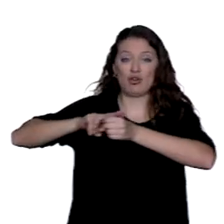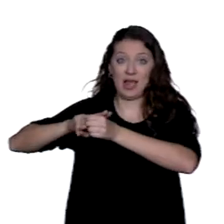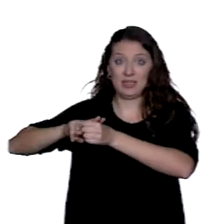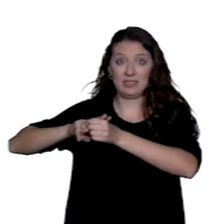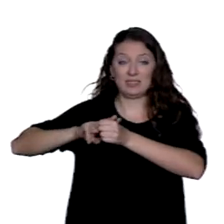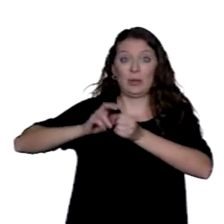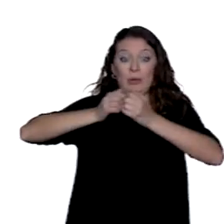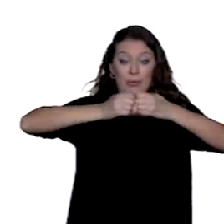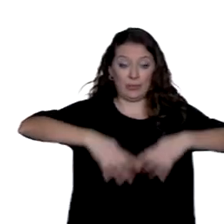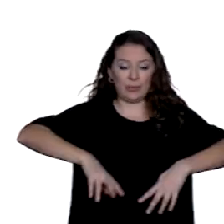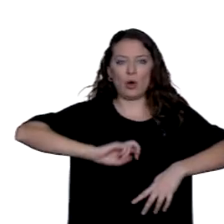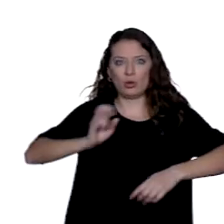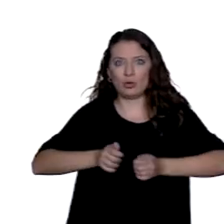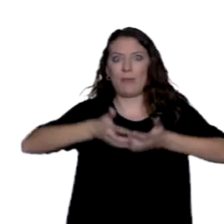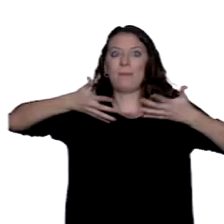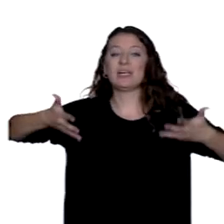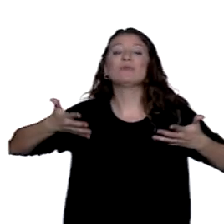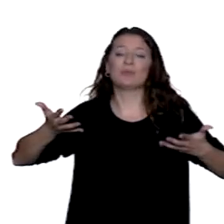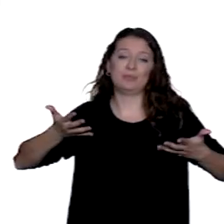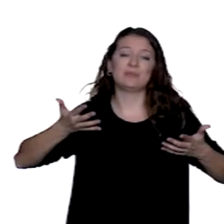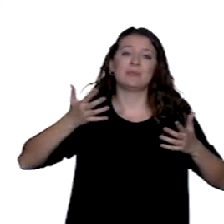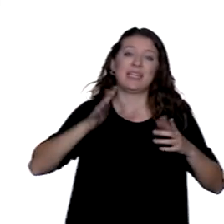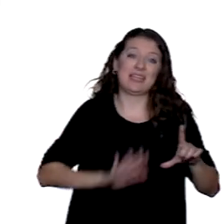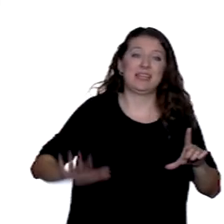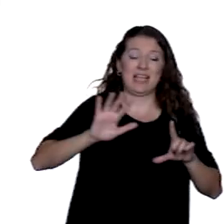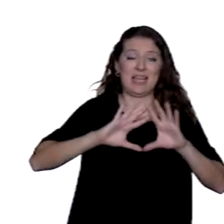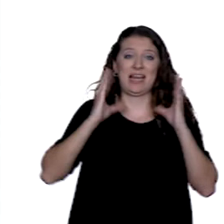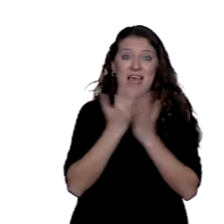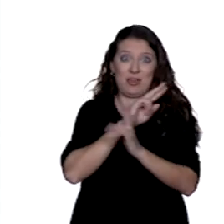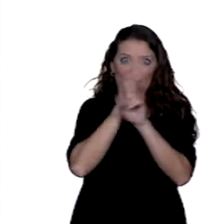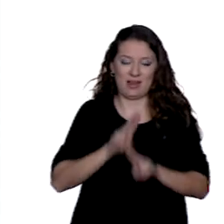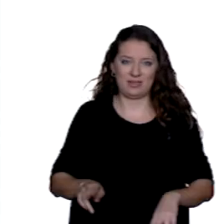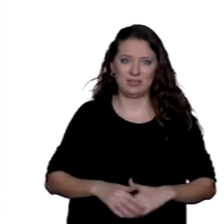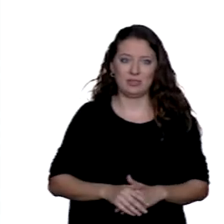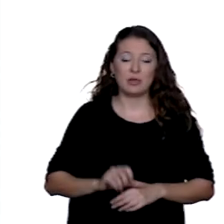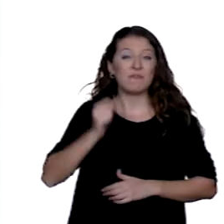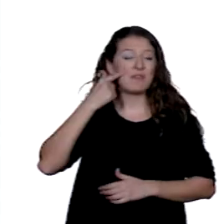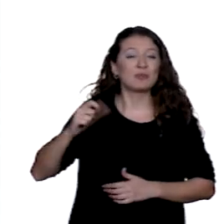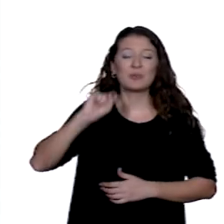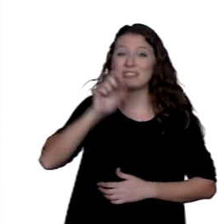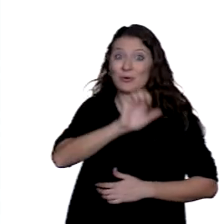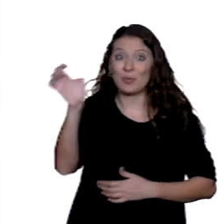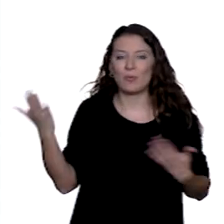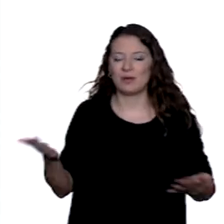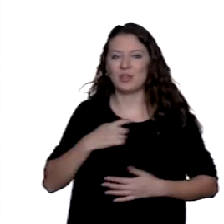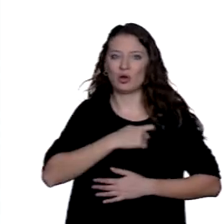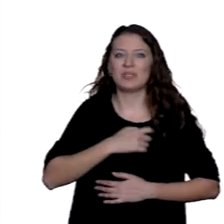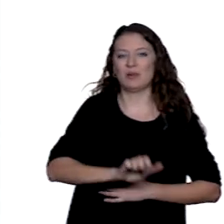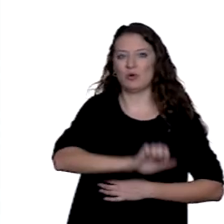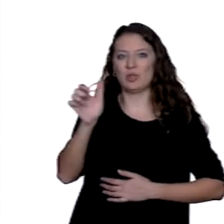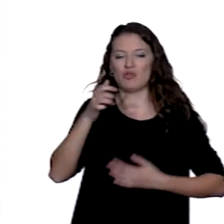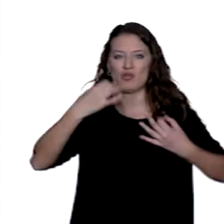se integran en otros más grandes internacionales. Los más conocidos en Europa son el Comité Europeo de